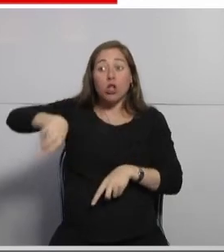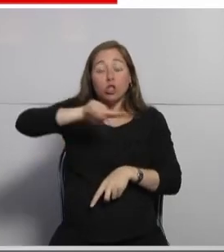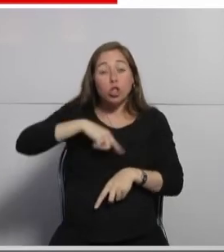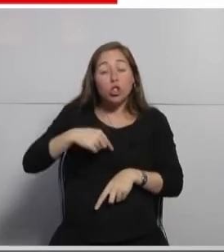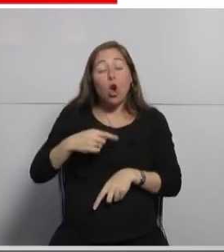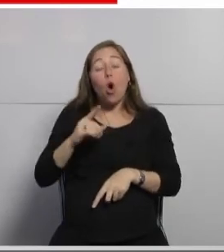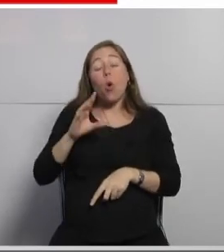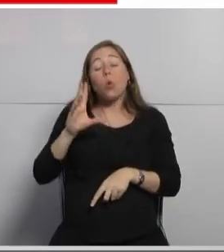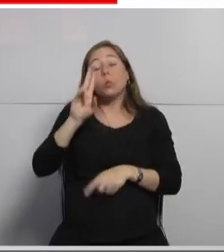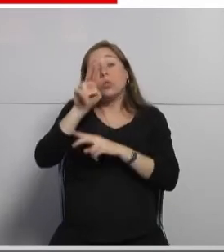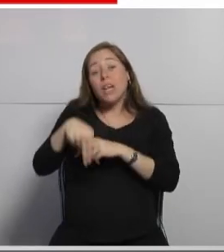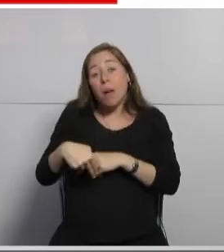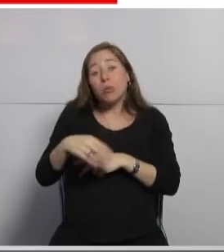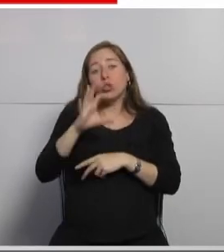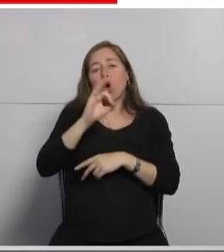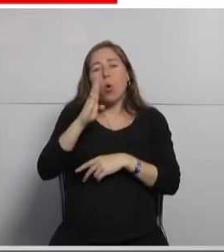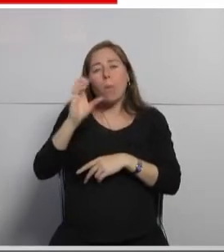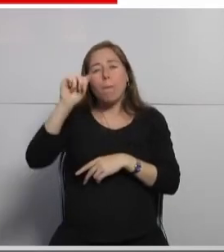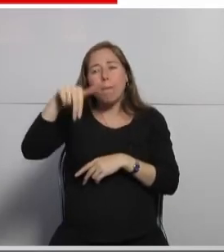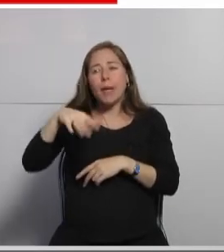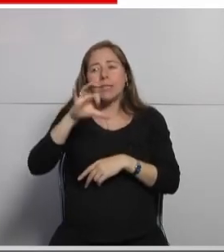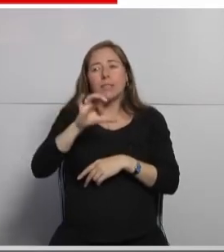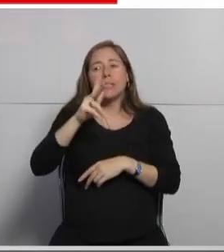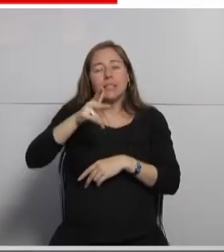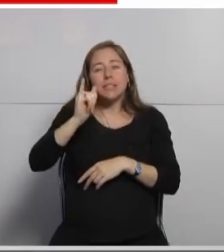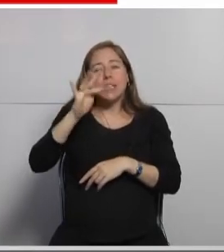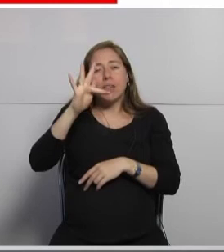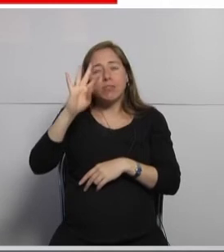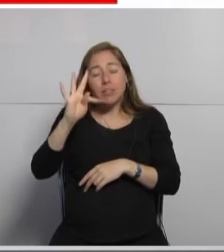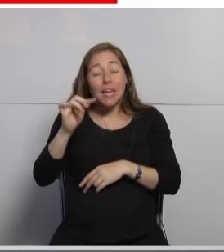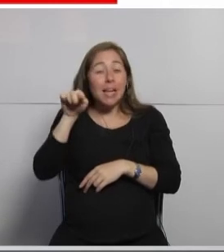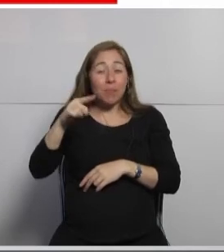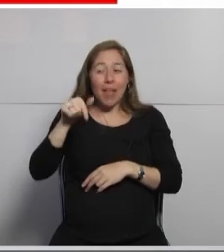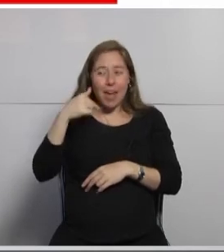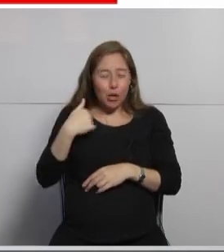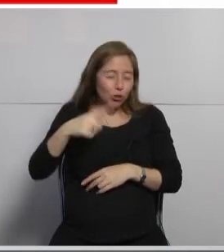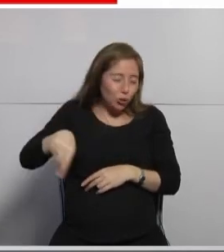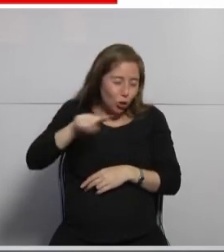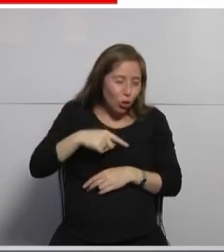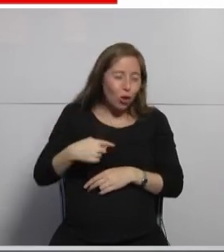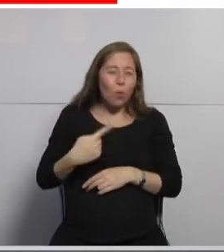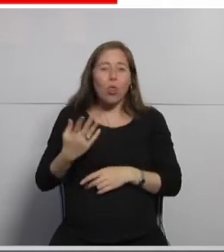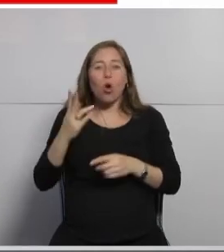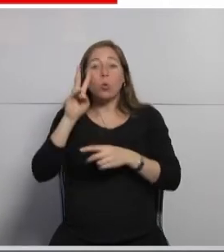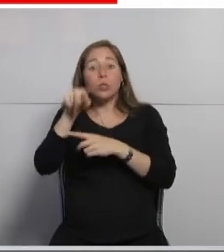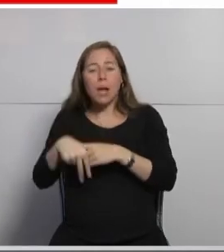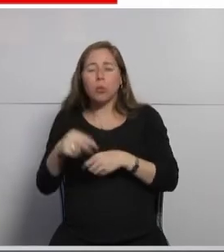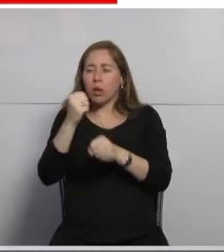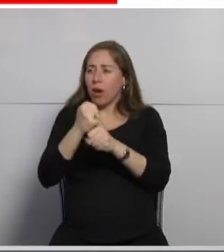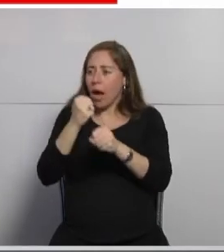OpenShift además de Kubernetes cuando uno trabaja mucho tiempo con Kubernetes se da cuenta de que